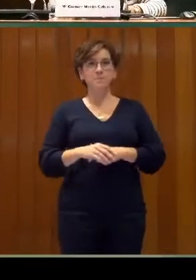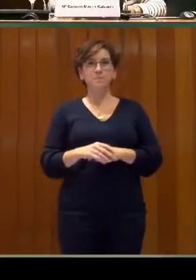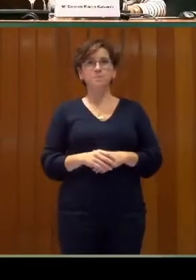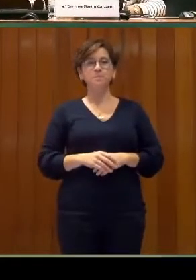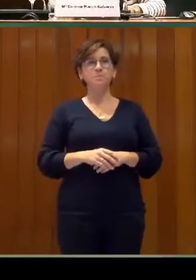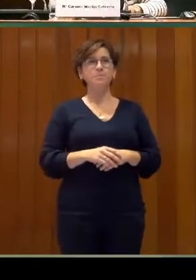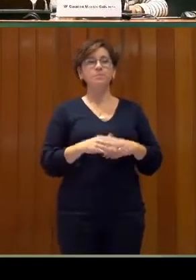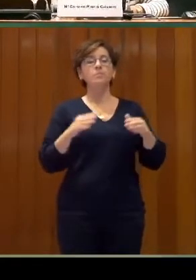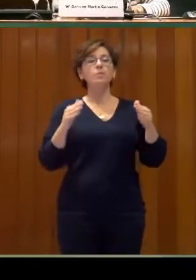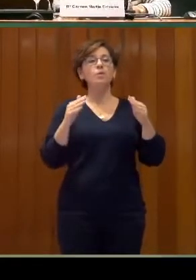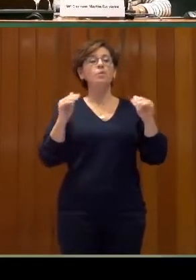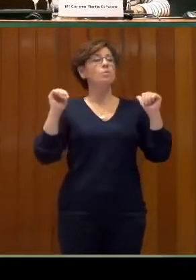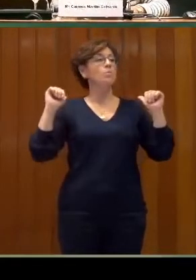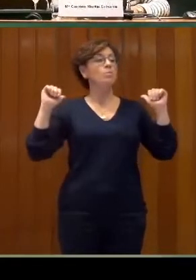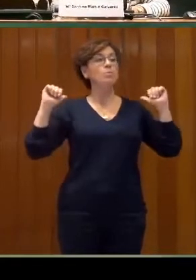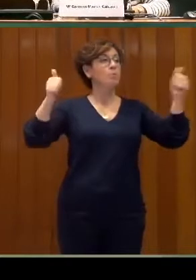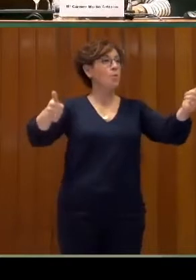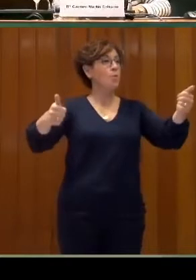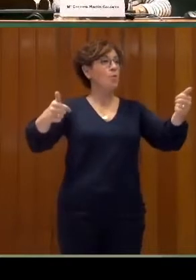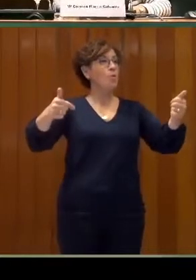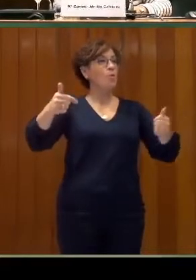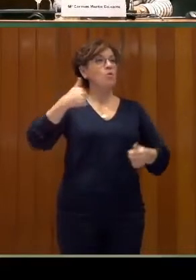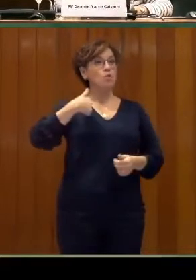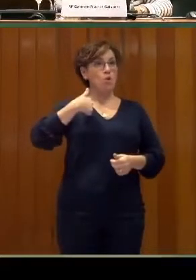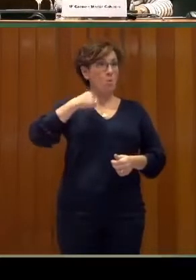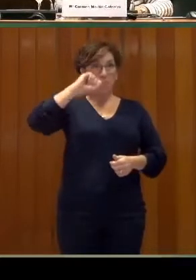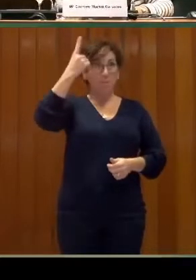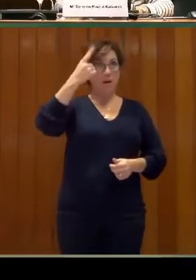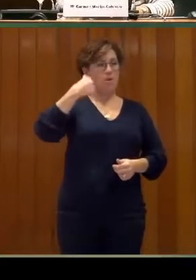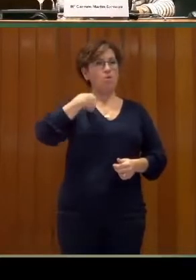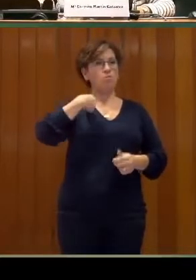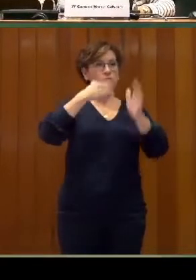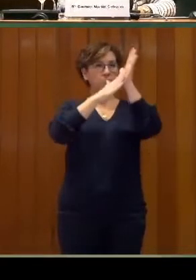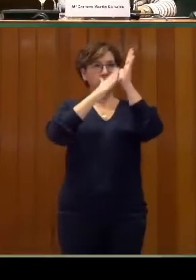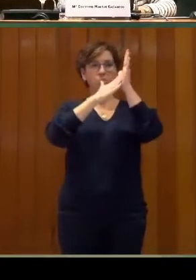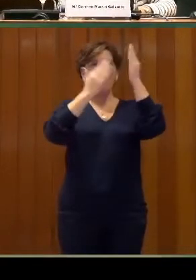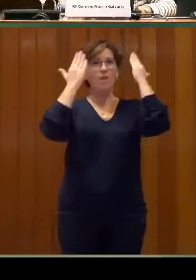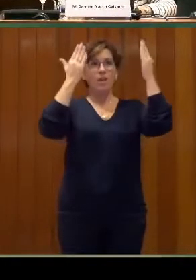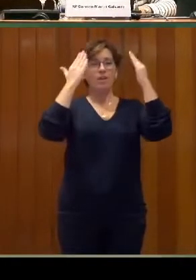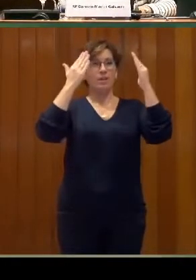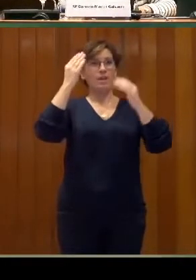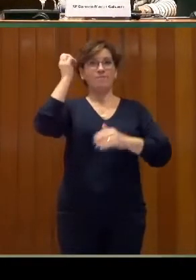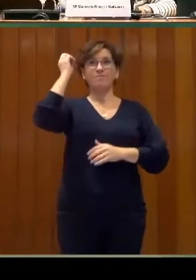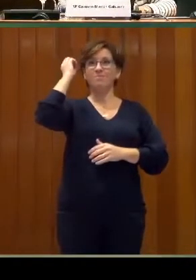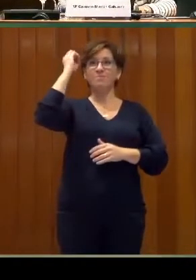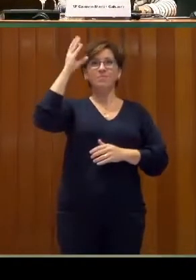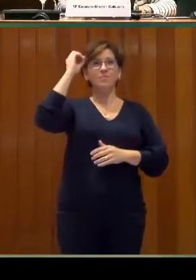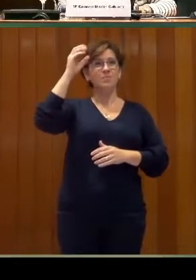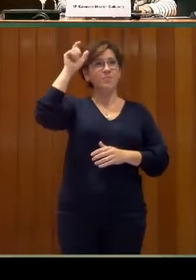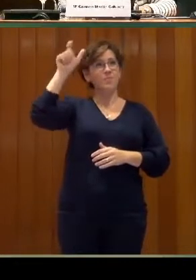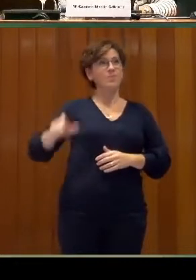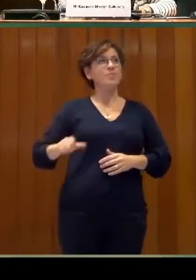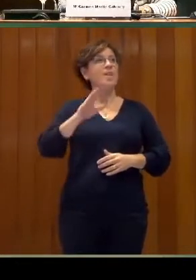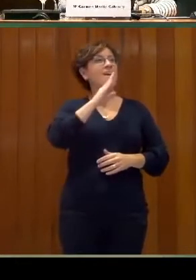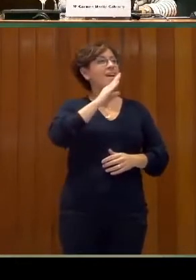empezar felicitando al ponente que ha estado contando el caso de Def